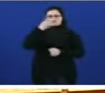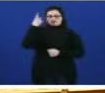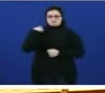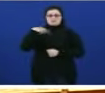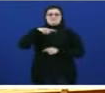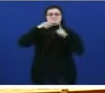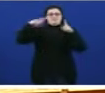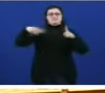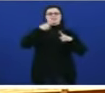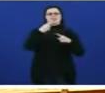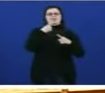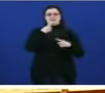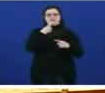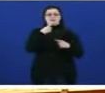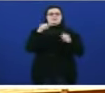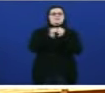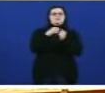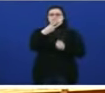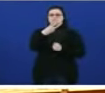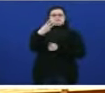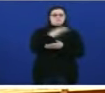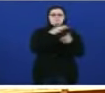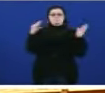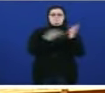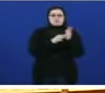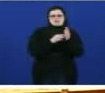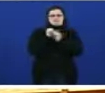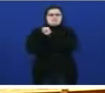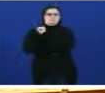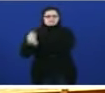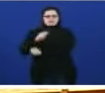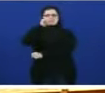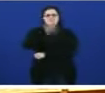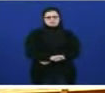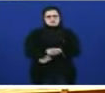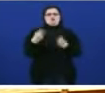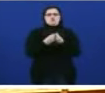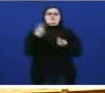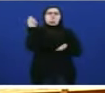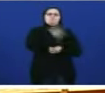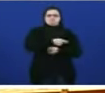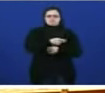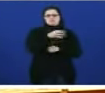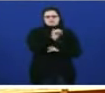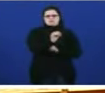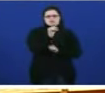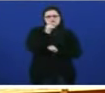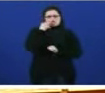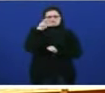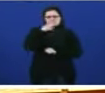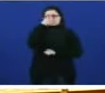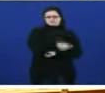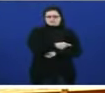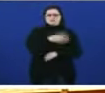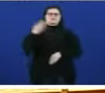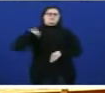En esa estatística dice que hai 23.000 dependentes con prestación reconhecida. Primeira pergunta, señor Feijó, é o mesmo